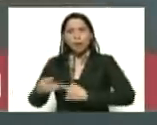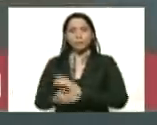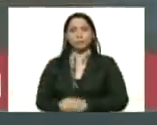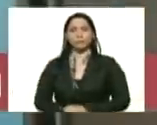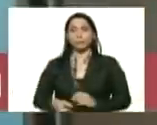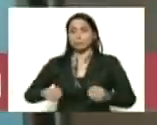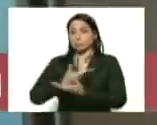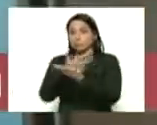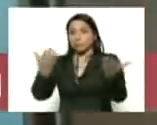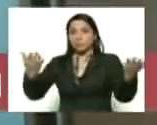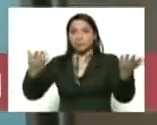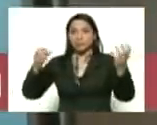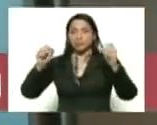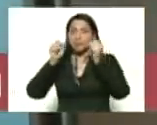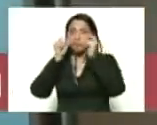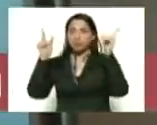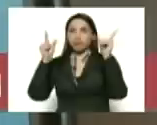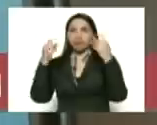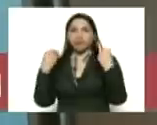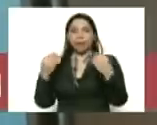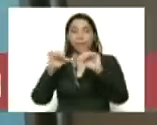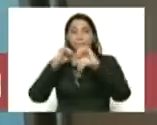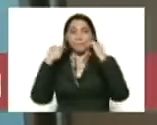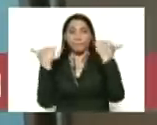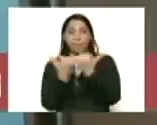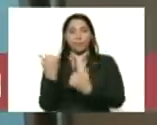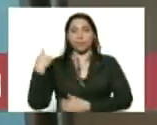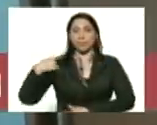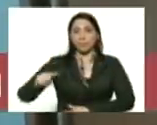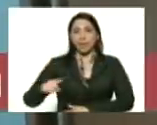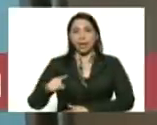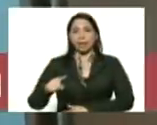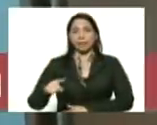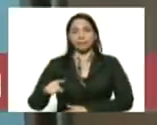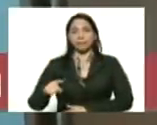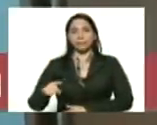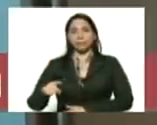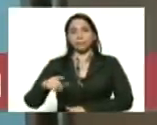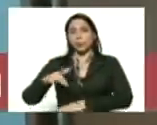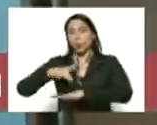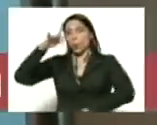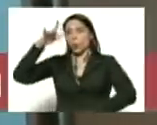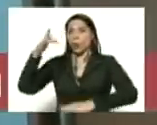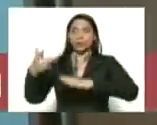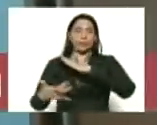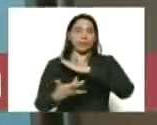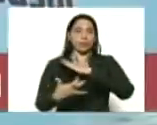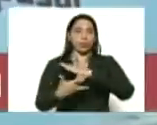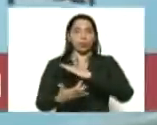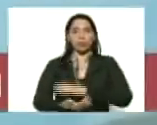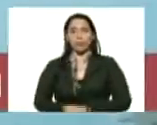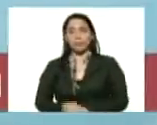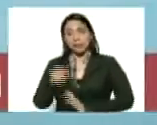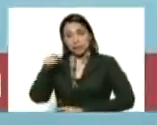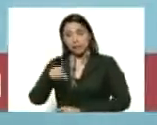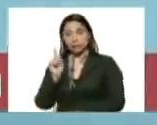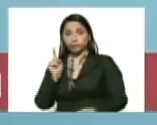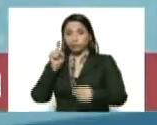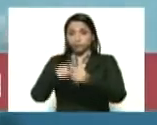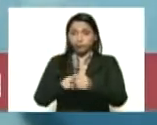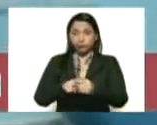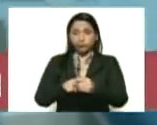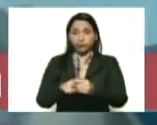maravillosas salas que tienen maquinaria de última tecnología aquí se incluyeron